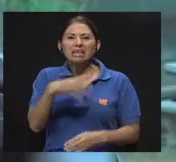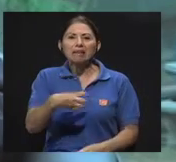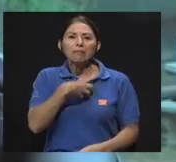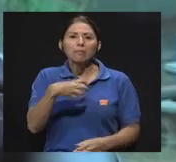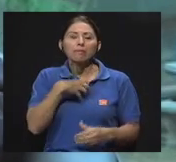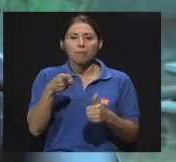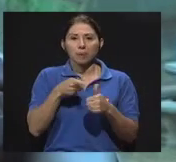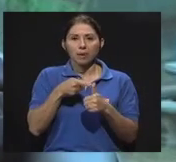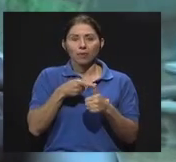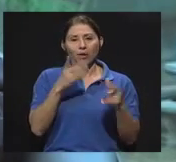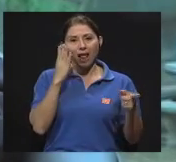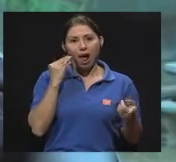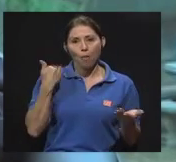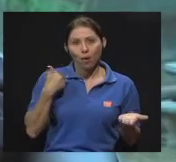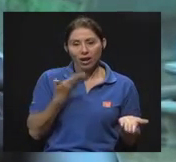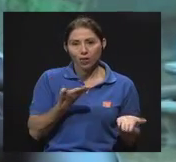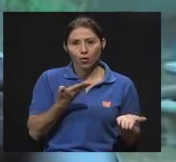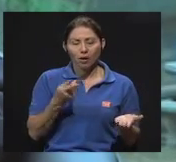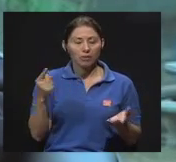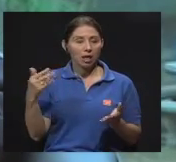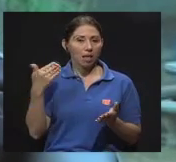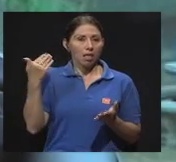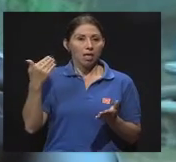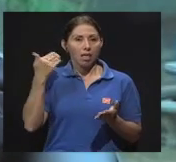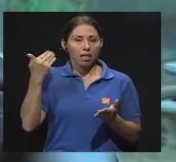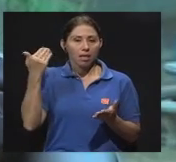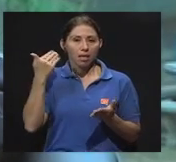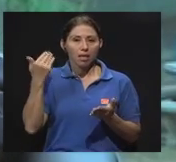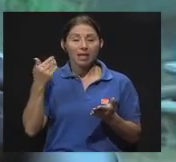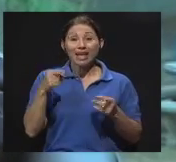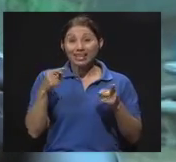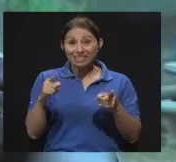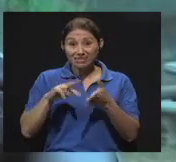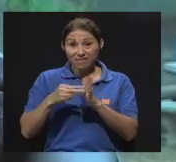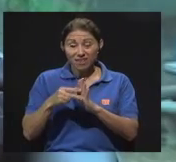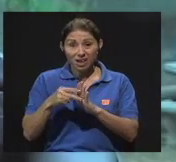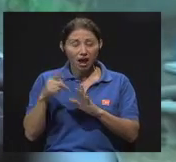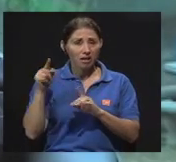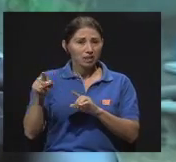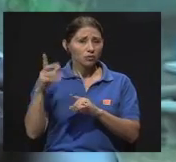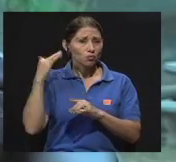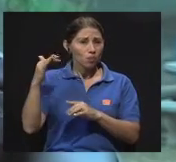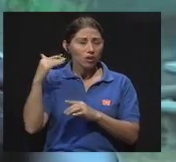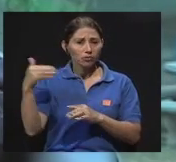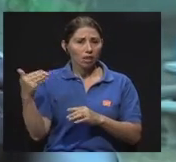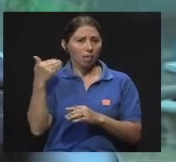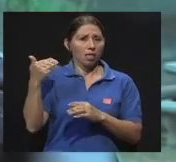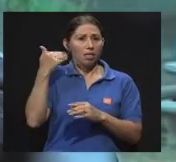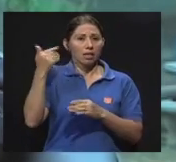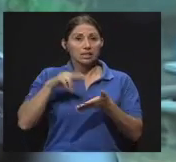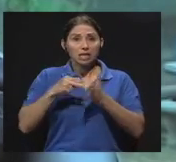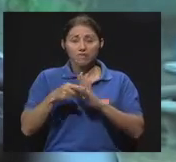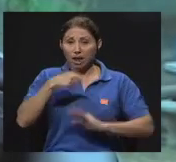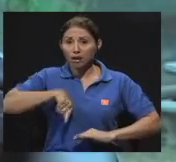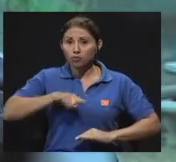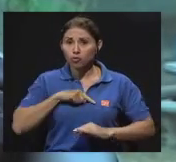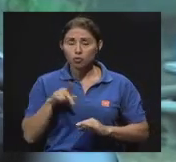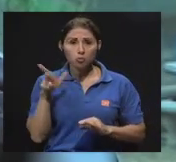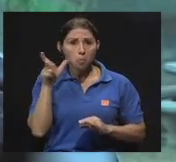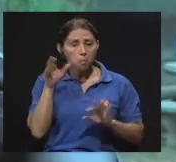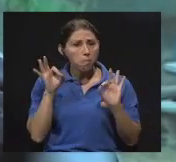¿verdad? Que le molesta mucho ese ruido. Entonces, el hecho de que los ruidos fuertes nos molesten no quiere decir que tengamos buena audición, no. Es que ya el techo